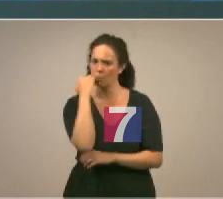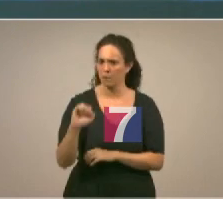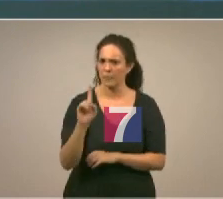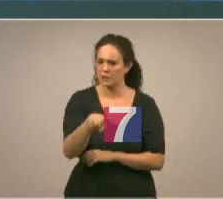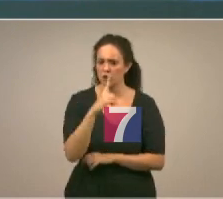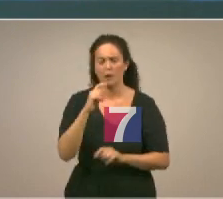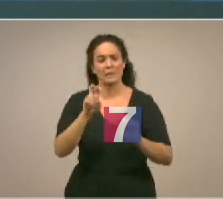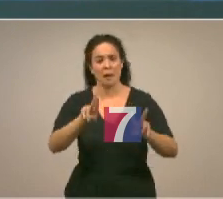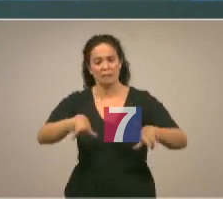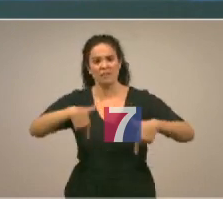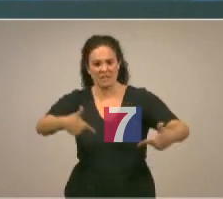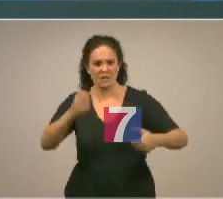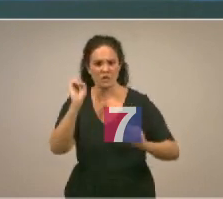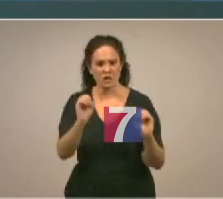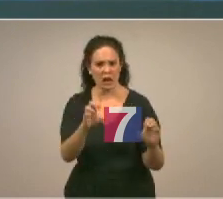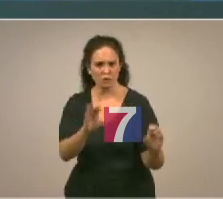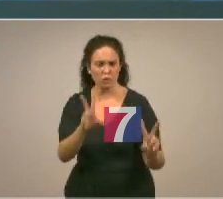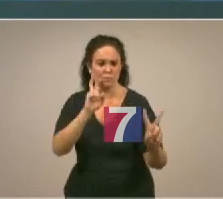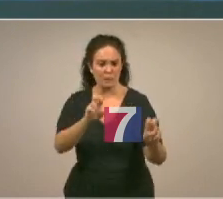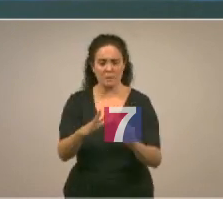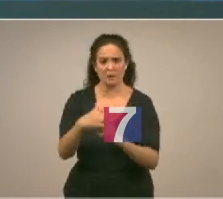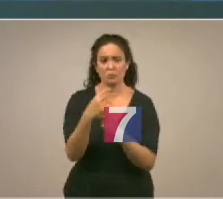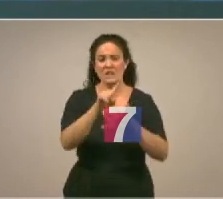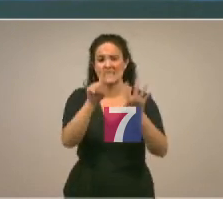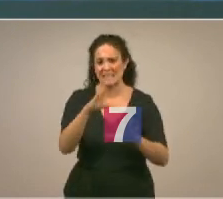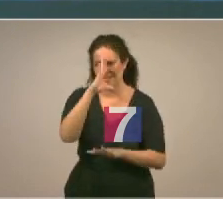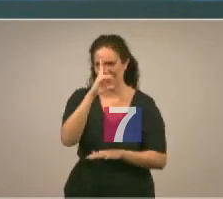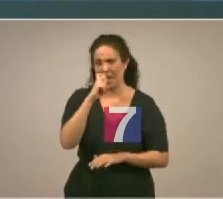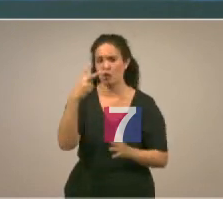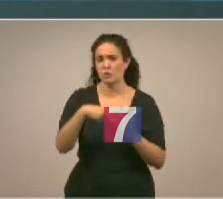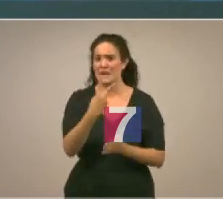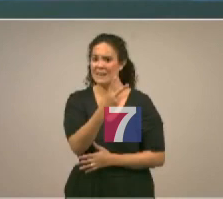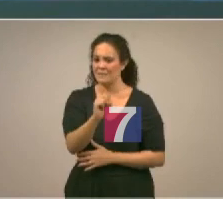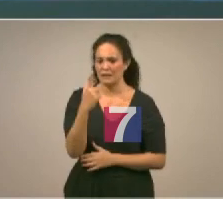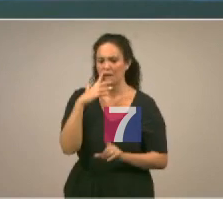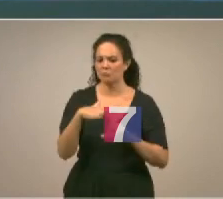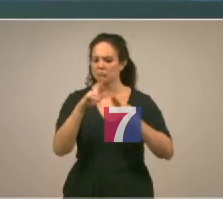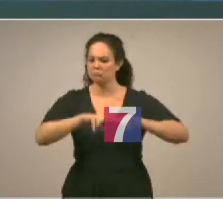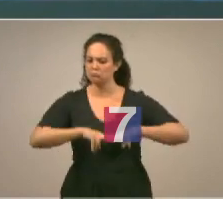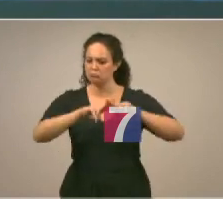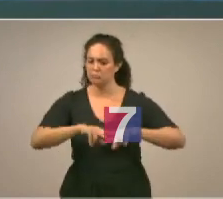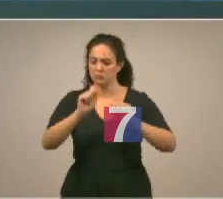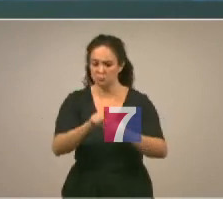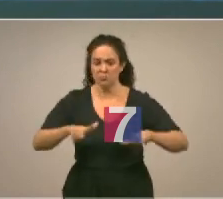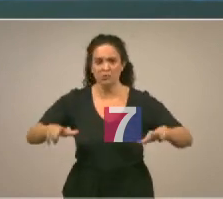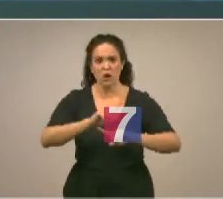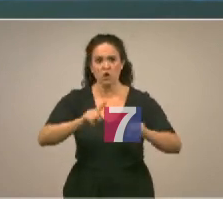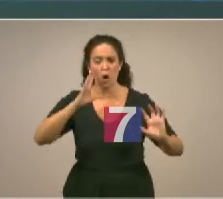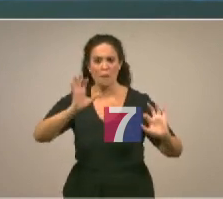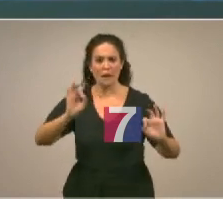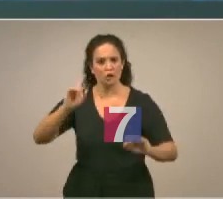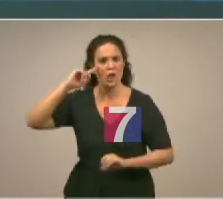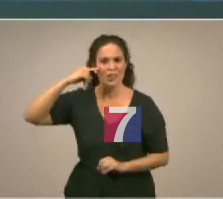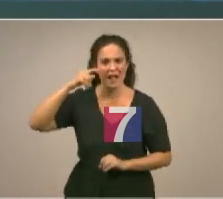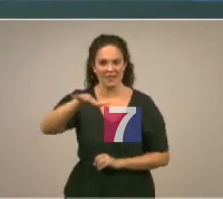vertederos y residuos en relación con el hecho ocurrido el 6 de febrero del 2020 en el vertedero de residuos no peligrosos de Zaldívar